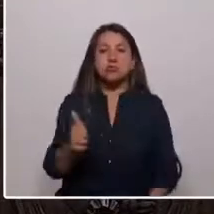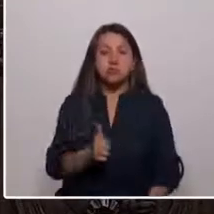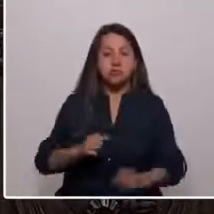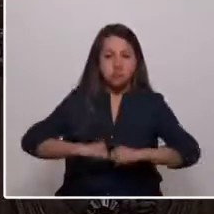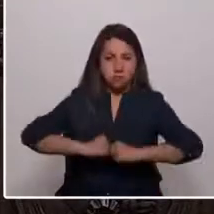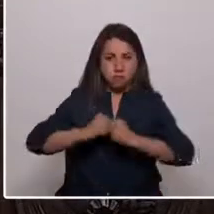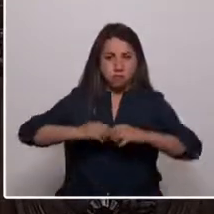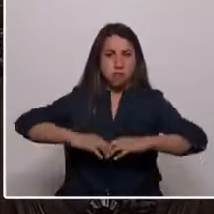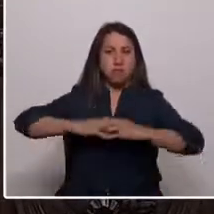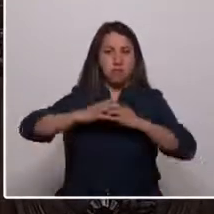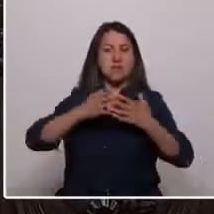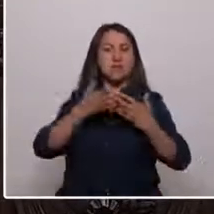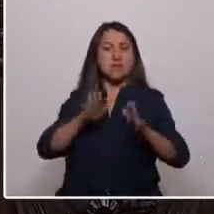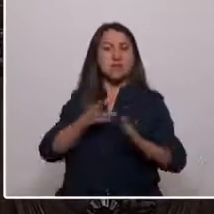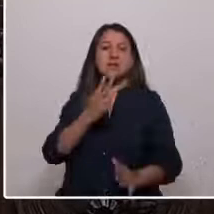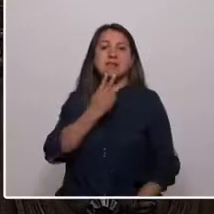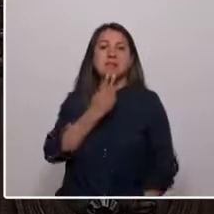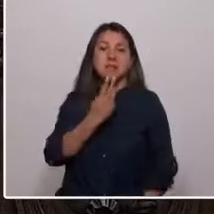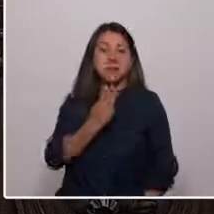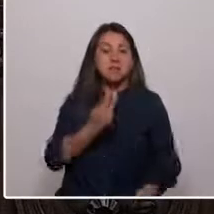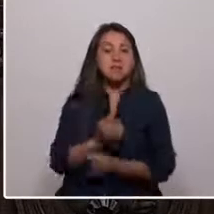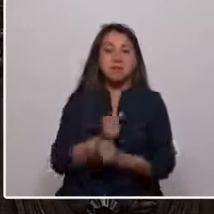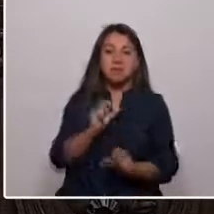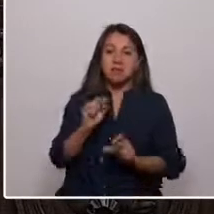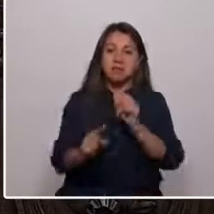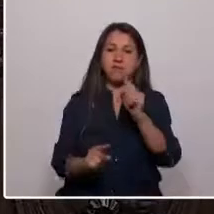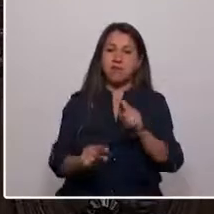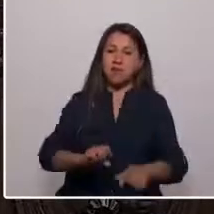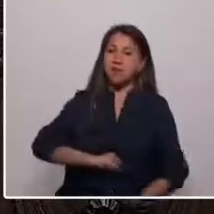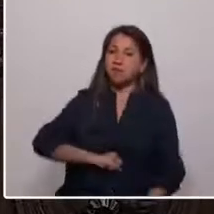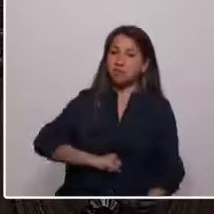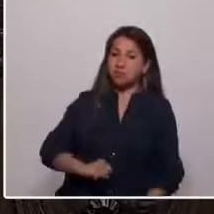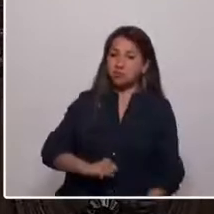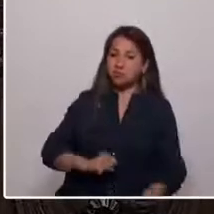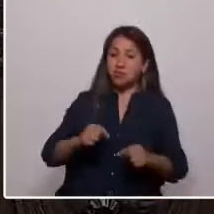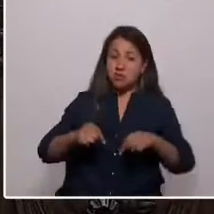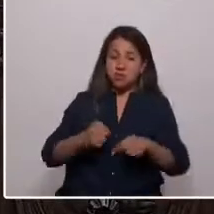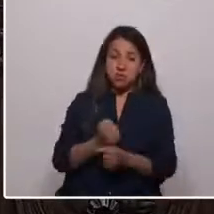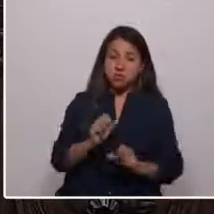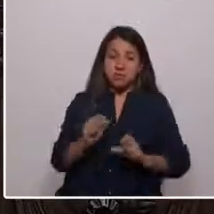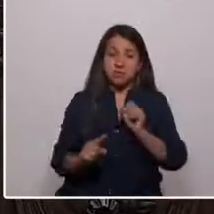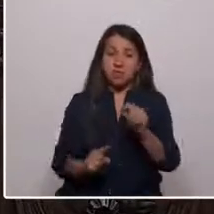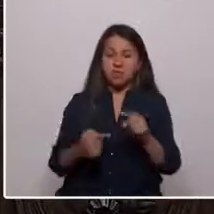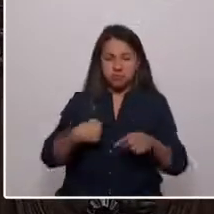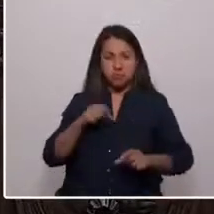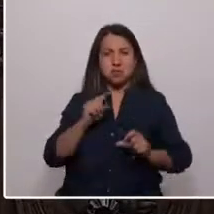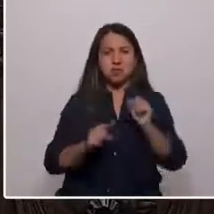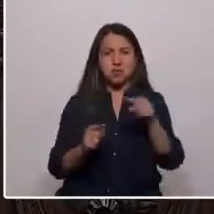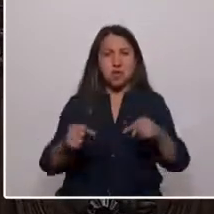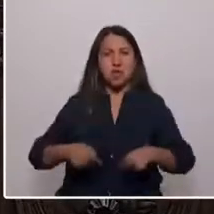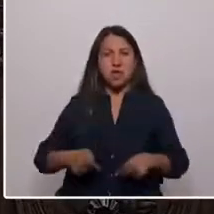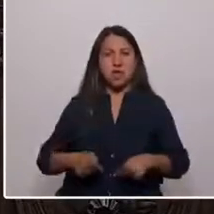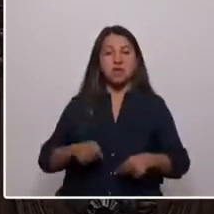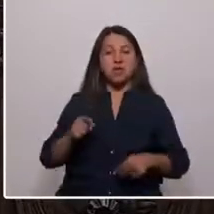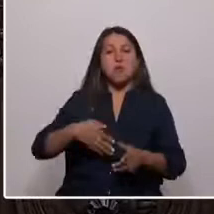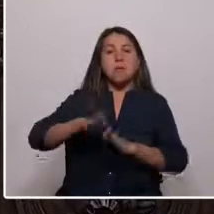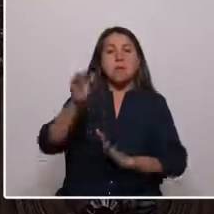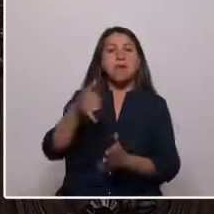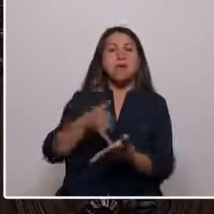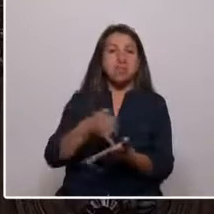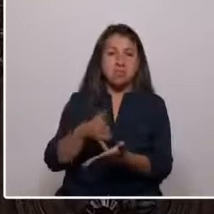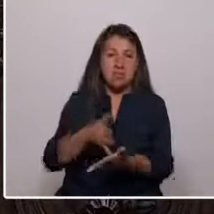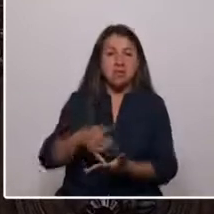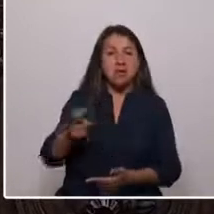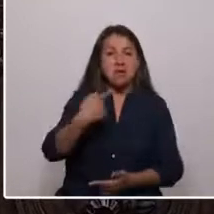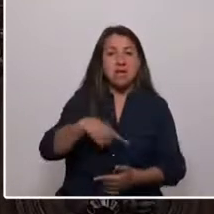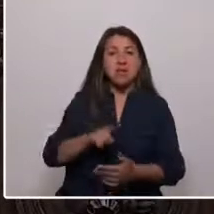defenderá la libertad y la vida de quienes no se pueden defender, especialmente de los que no han nacido. Ellos son los más débiles entre los débiles. Ellos no